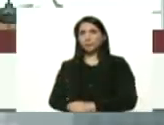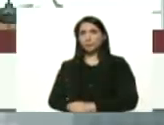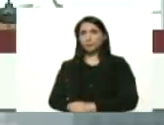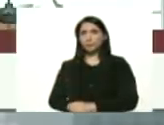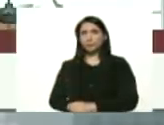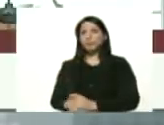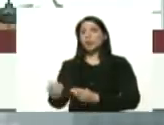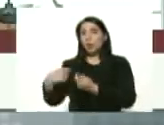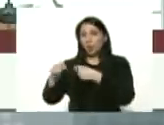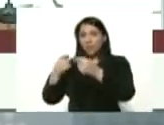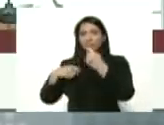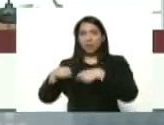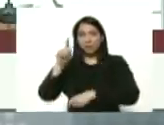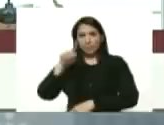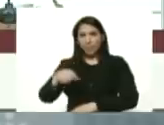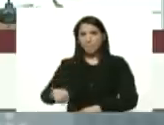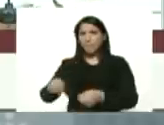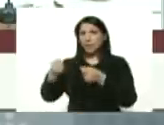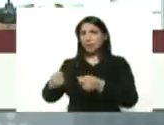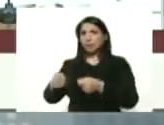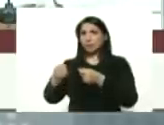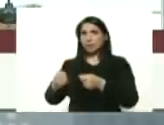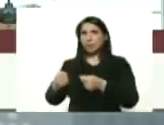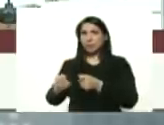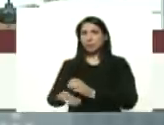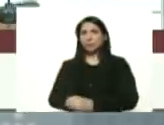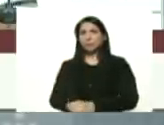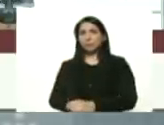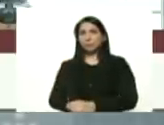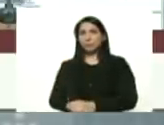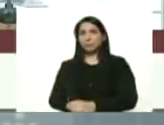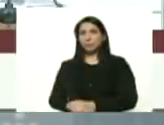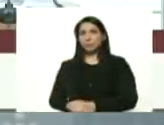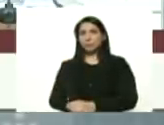comerciante del mercado de las pulgas